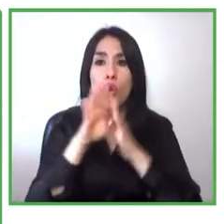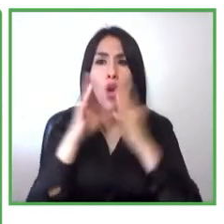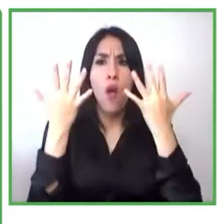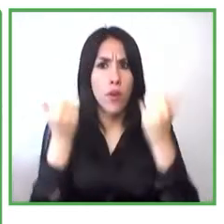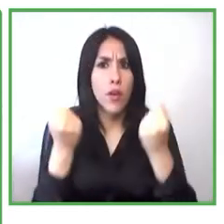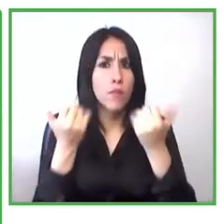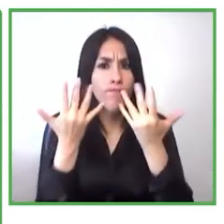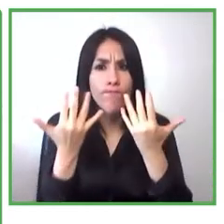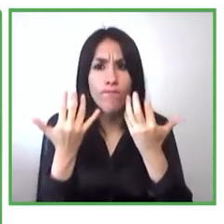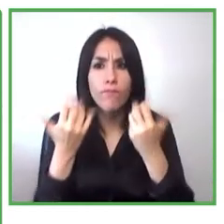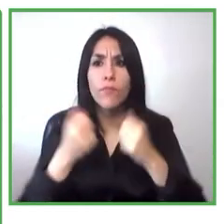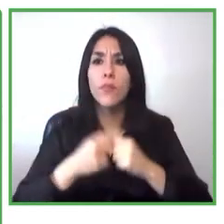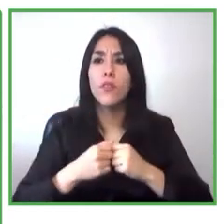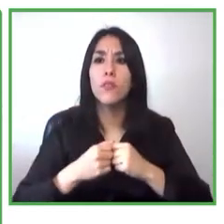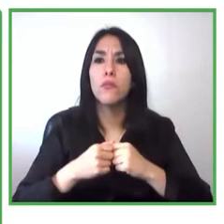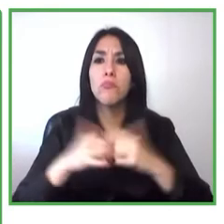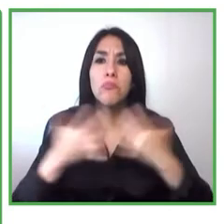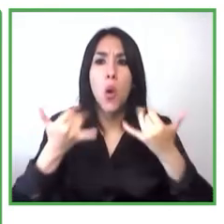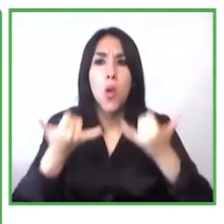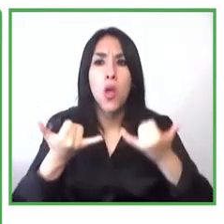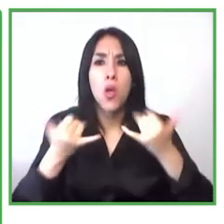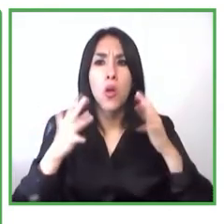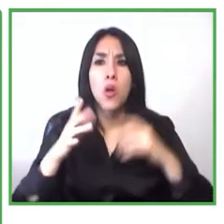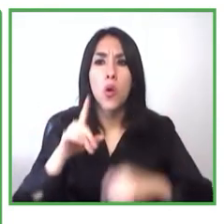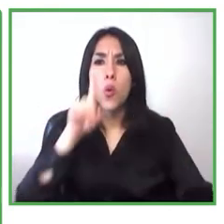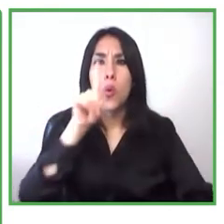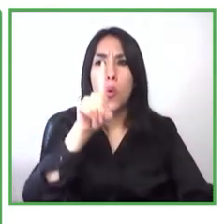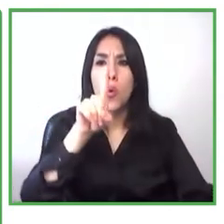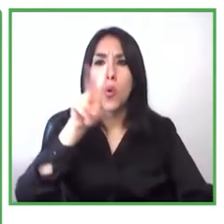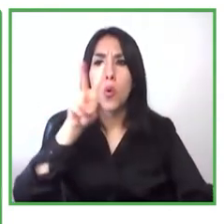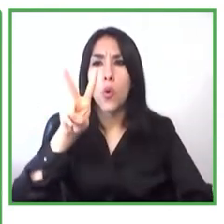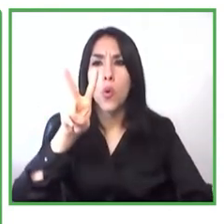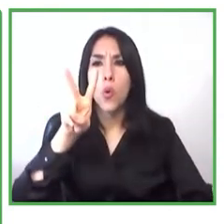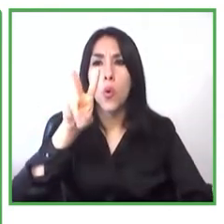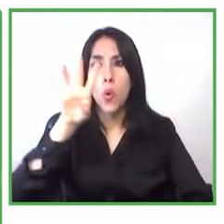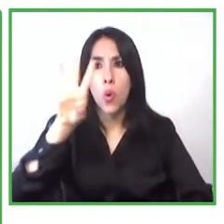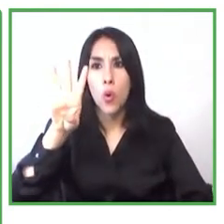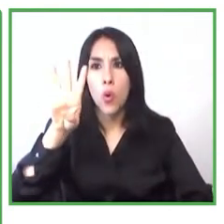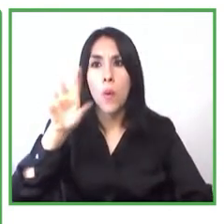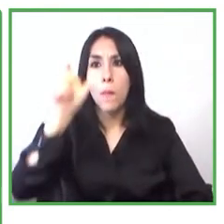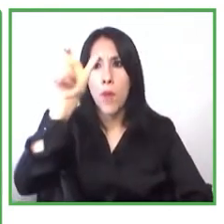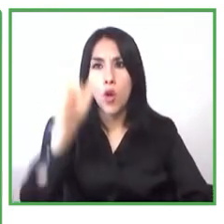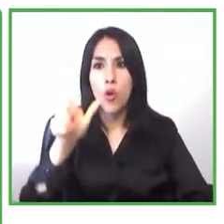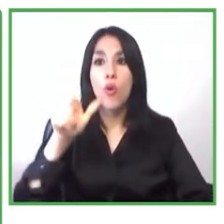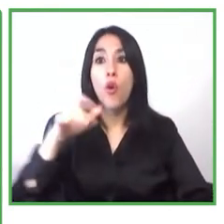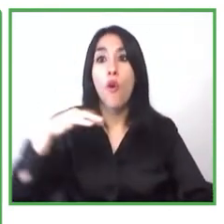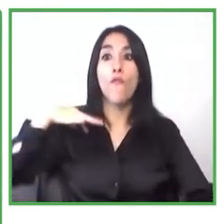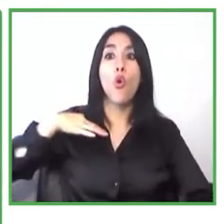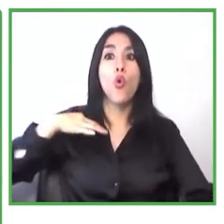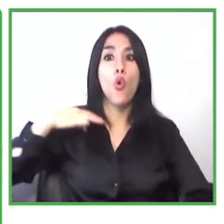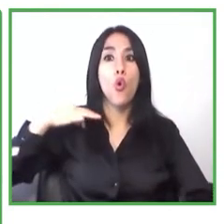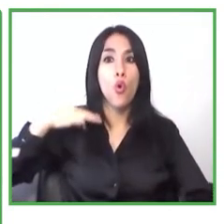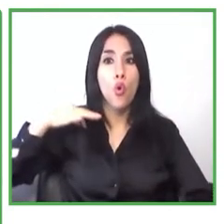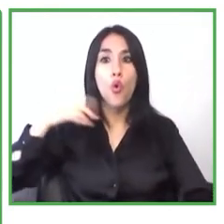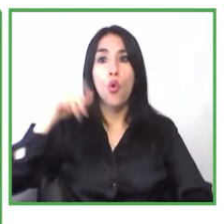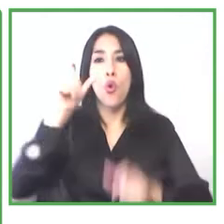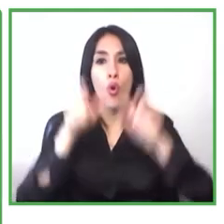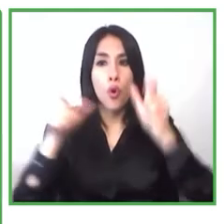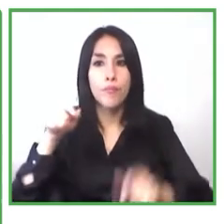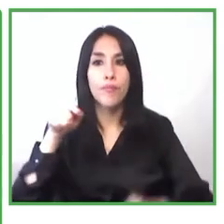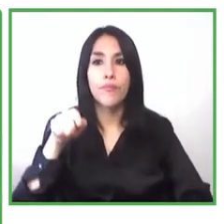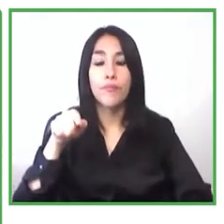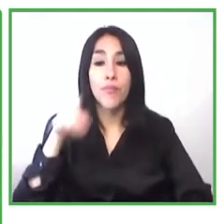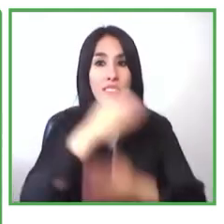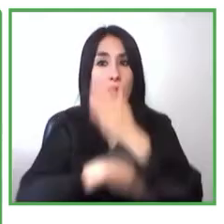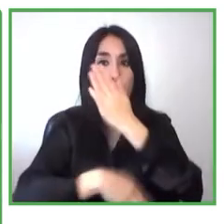voluntarios personas que personas también con discapacidades miembros de familias